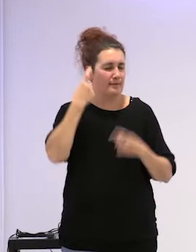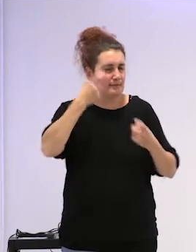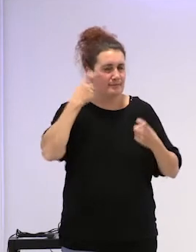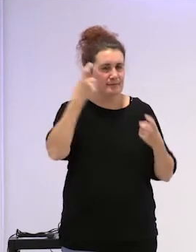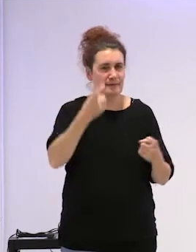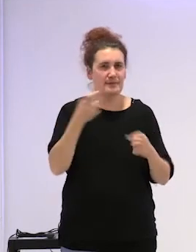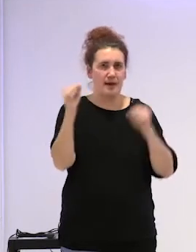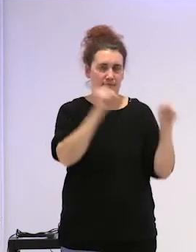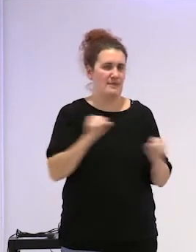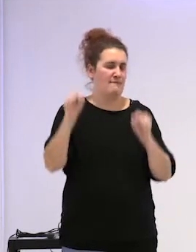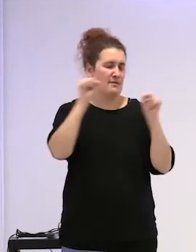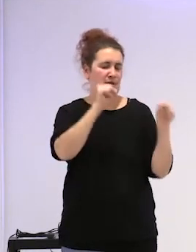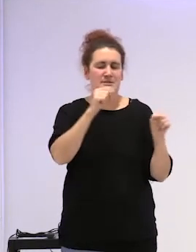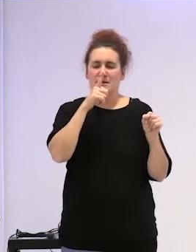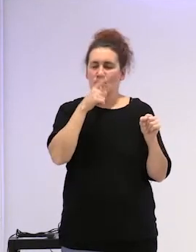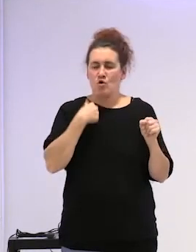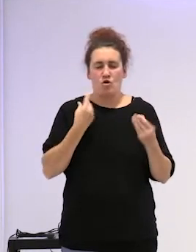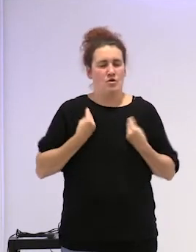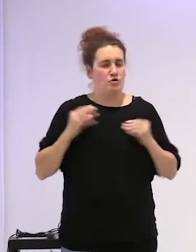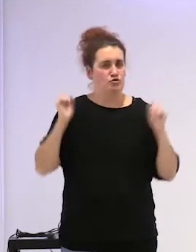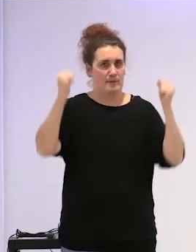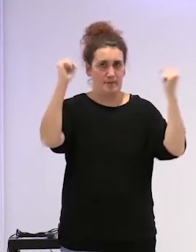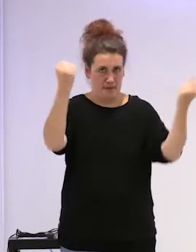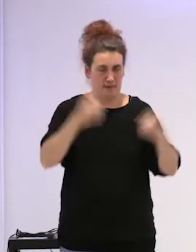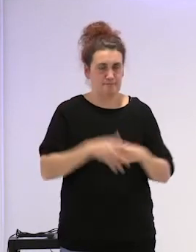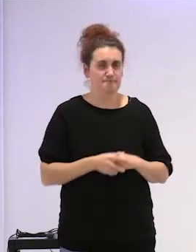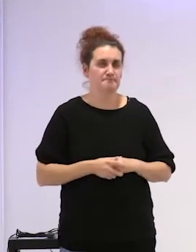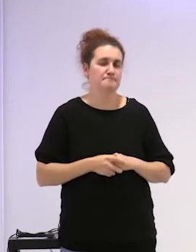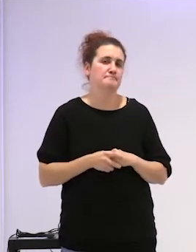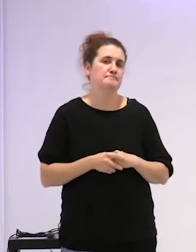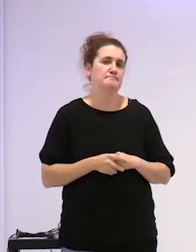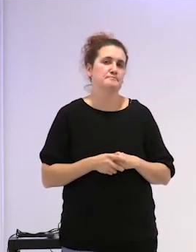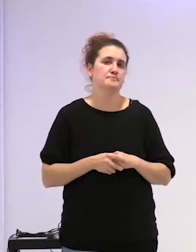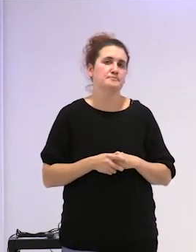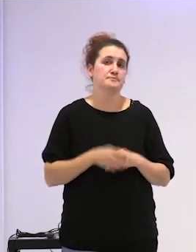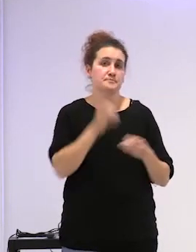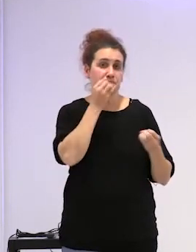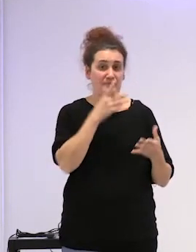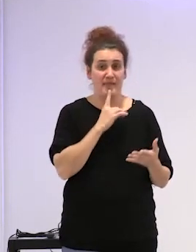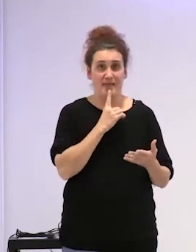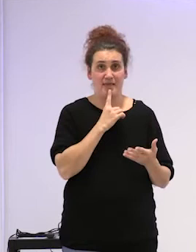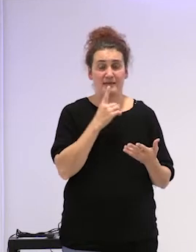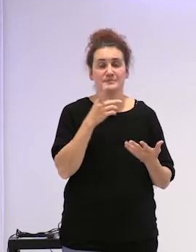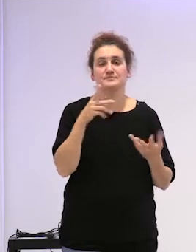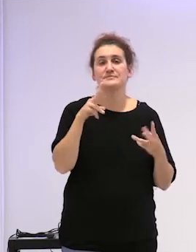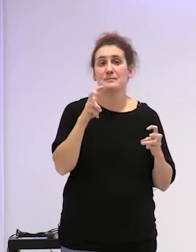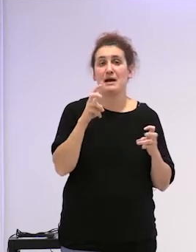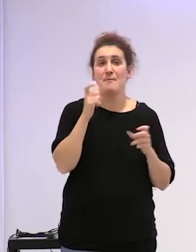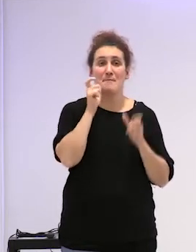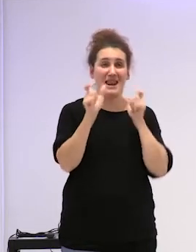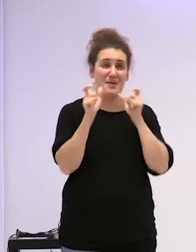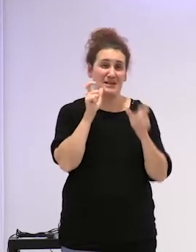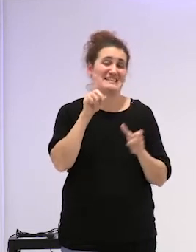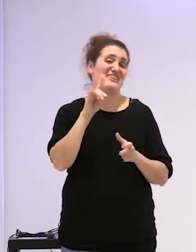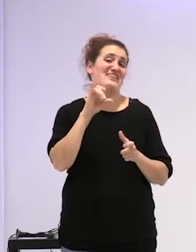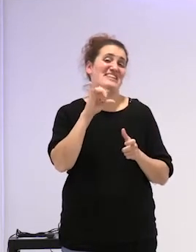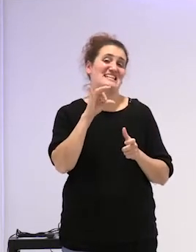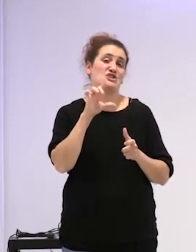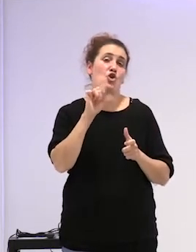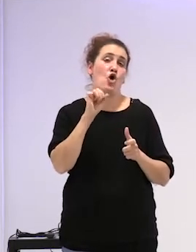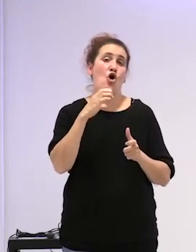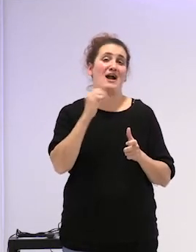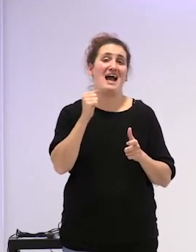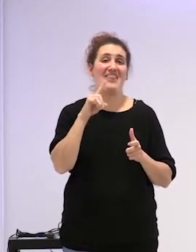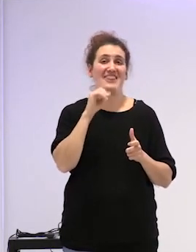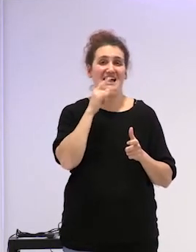conservar la vida un poco de eso nos habla la norma ¿no? bien pues como decía palabras dislocadas huye del